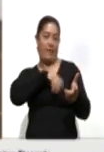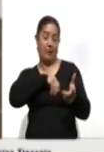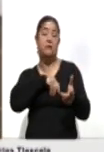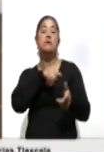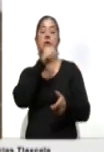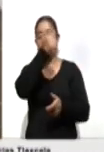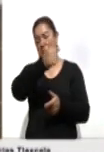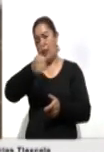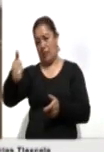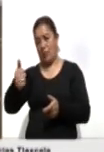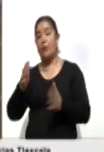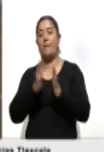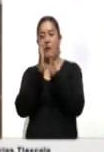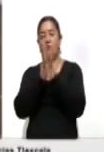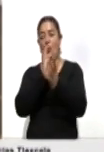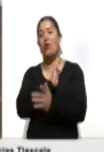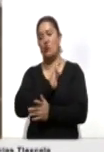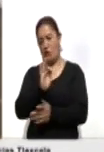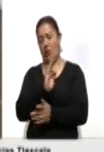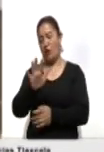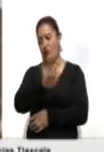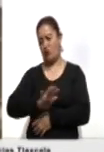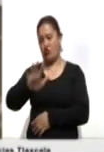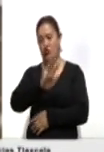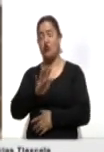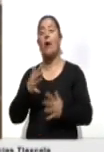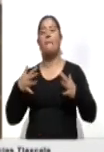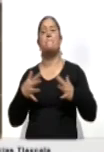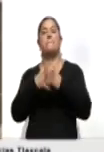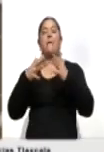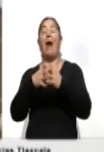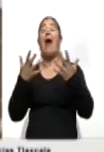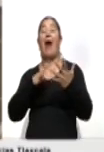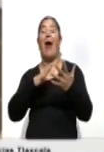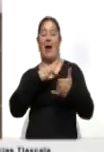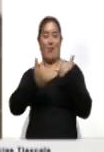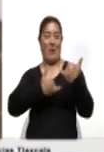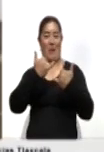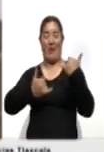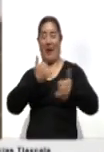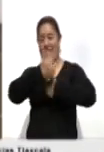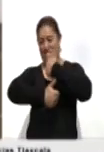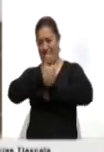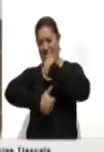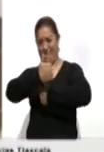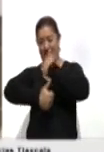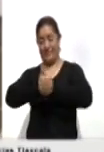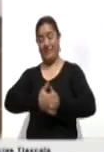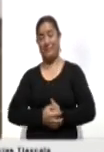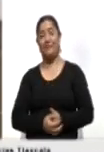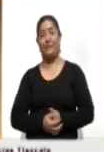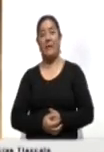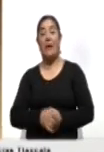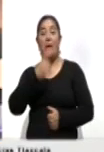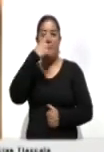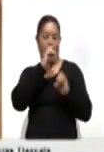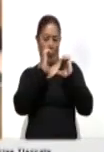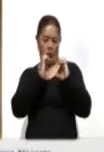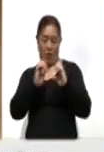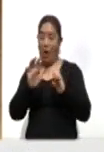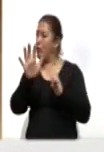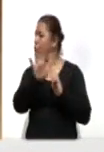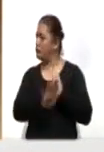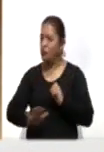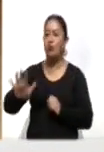en un torneo relámpago de todos contra todos, un solo día para cuidar todas las cuestiones de sanidad. El